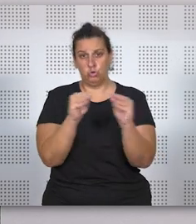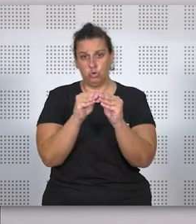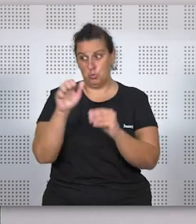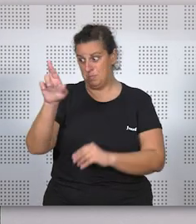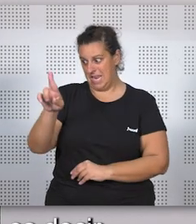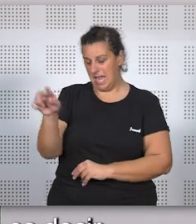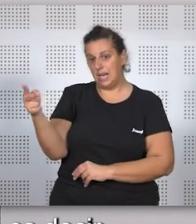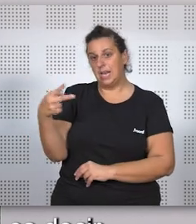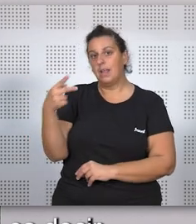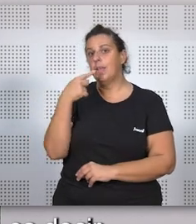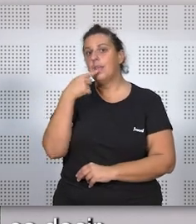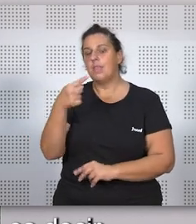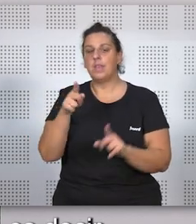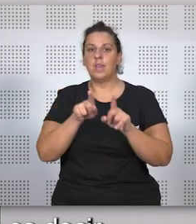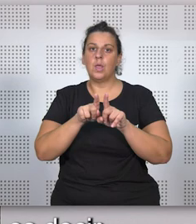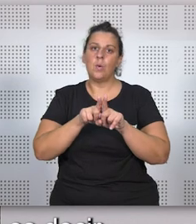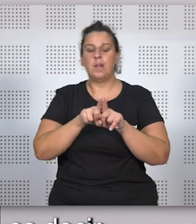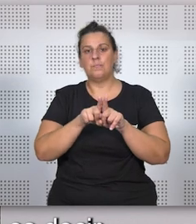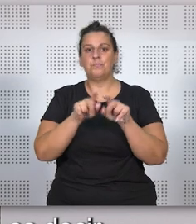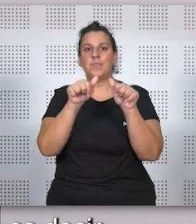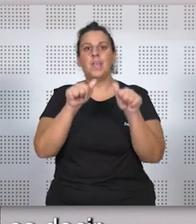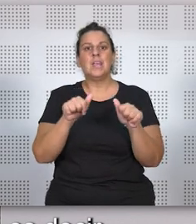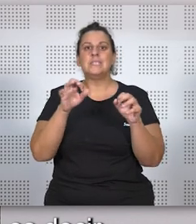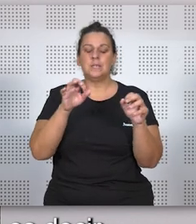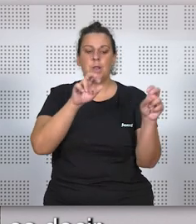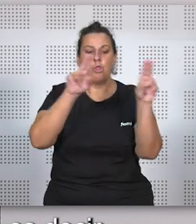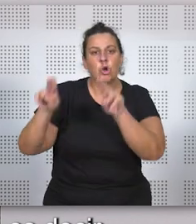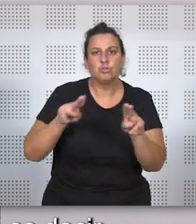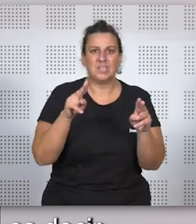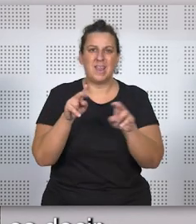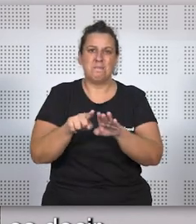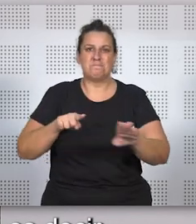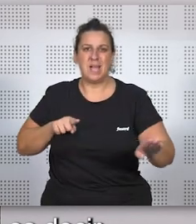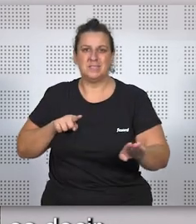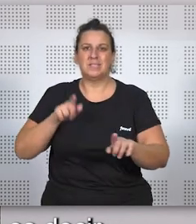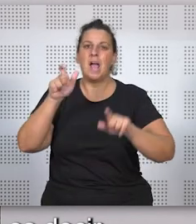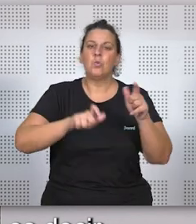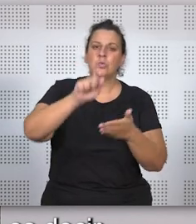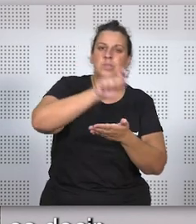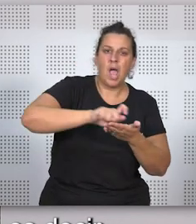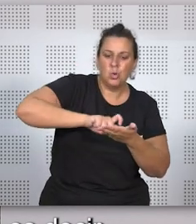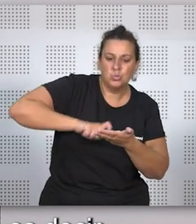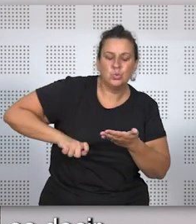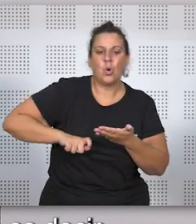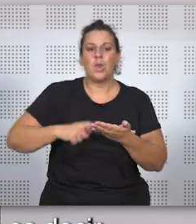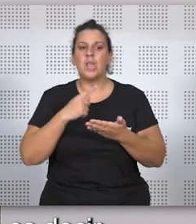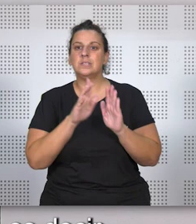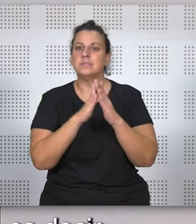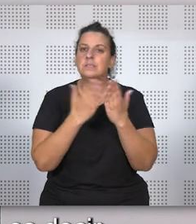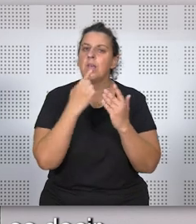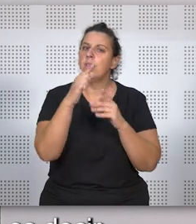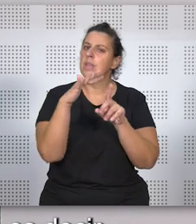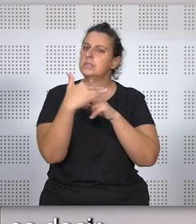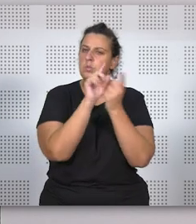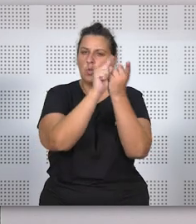conclusión, Pilar, es que la doctrina siempre iba por delante de alguna manera, es decir, habían autores que iban diciendo, esta